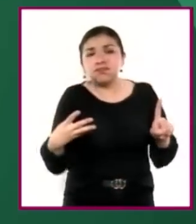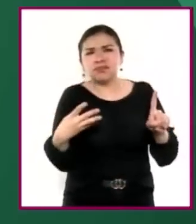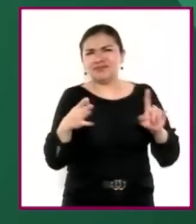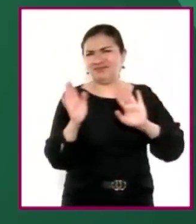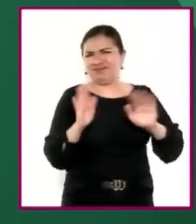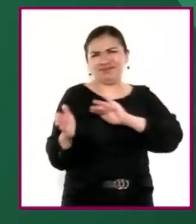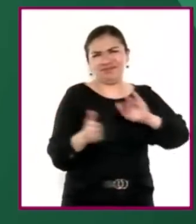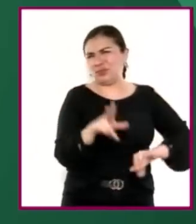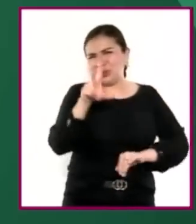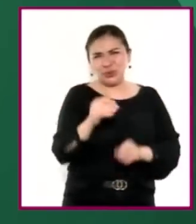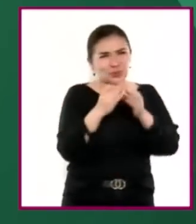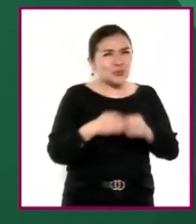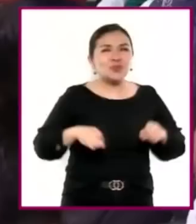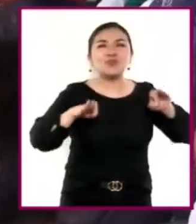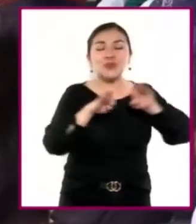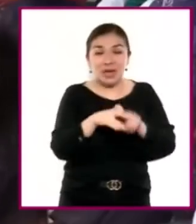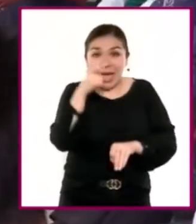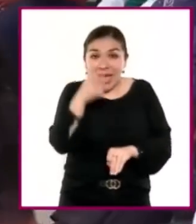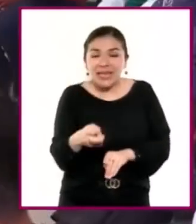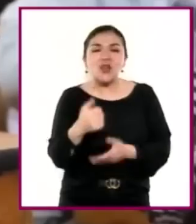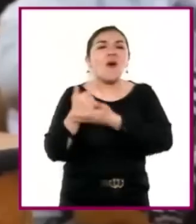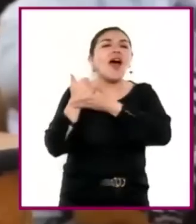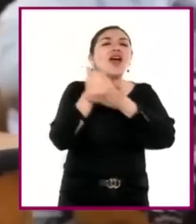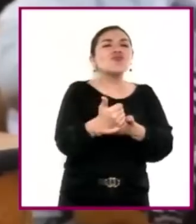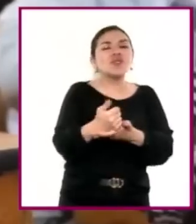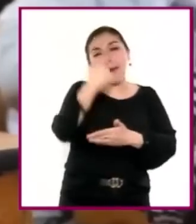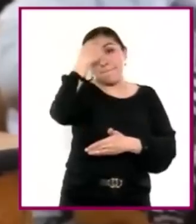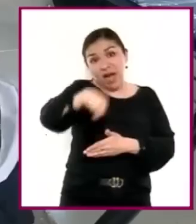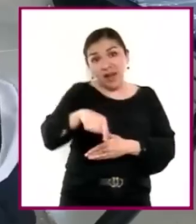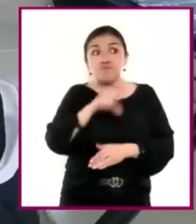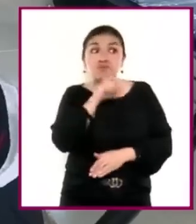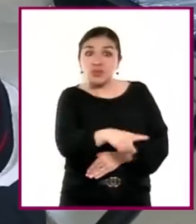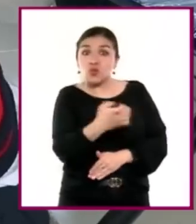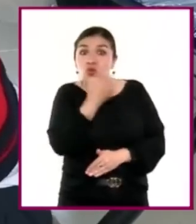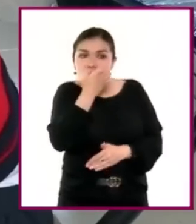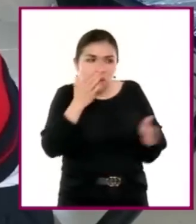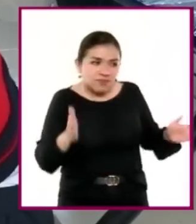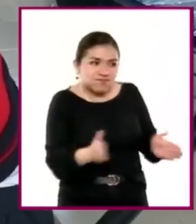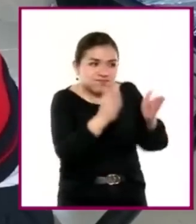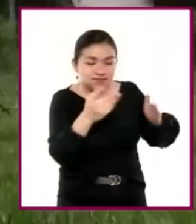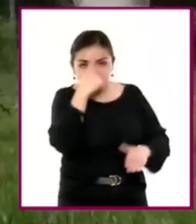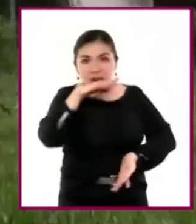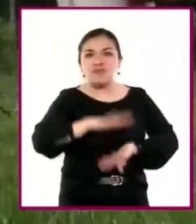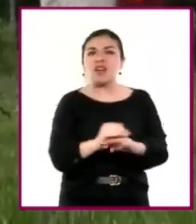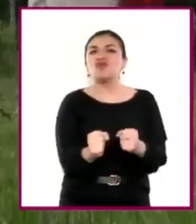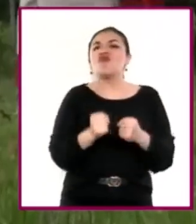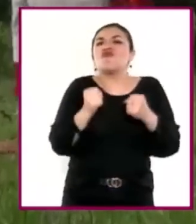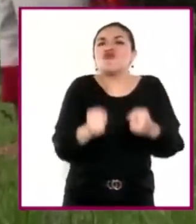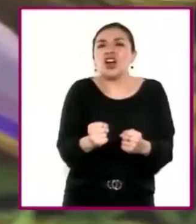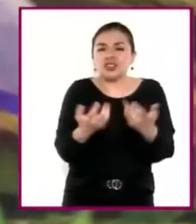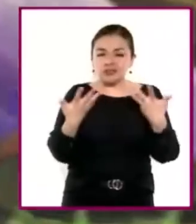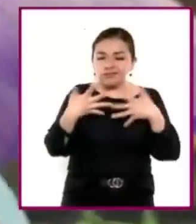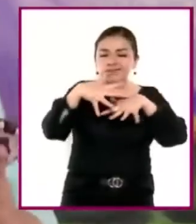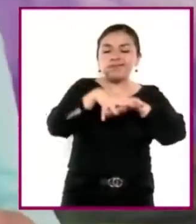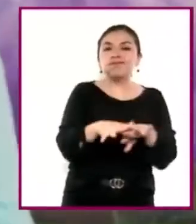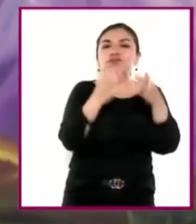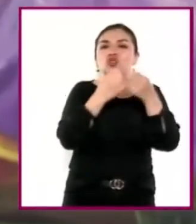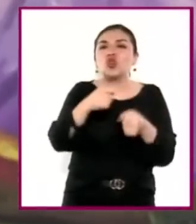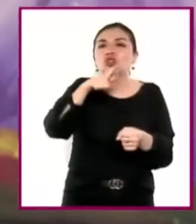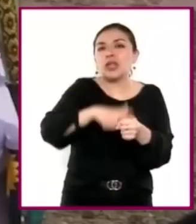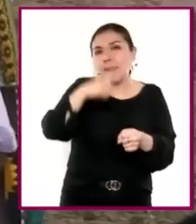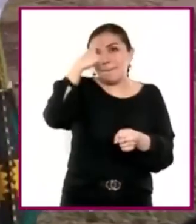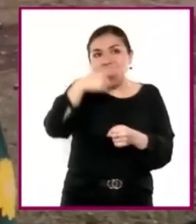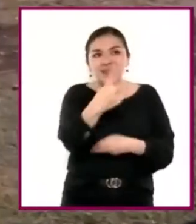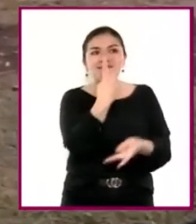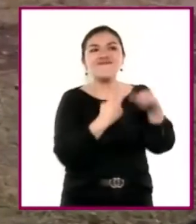o cualquier otra particularidad. De esta forma se contribuye desde la escuela al fortalecimiento del tejido social